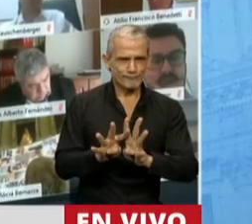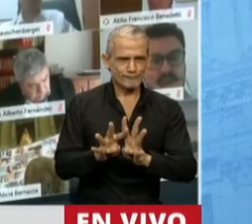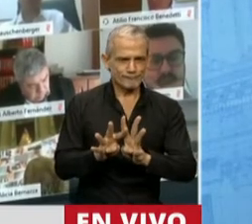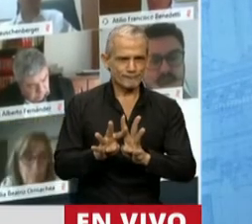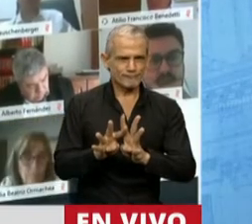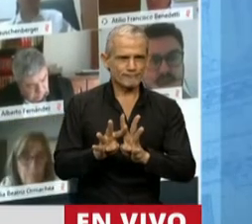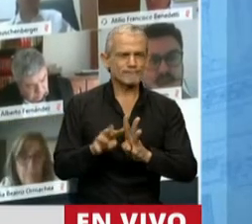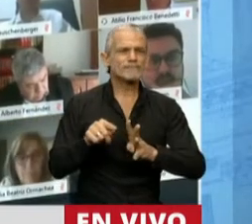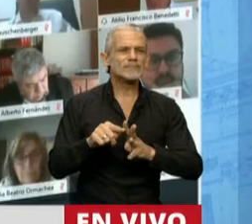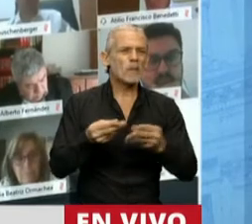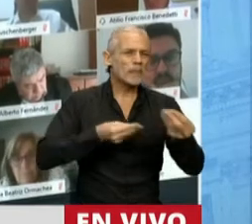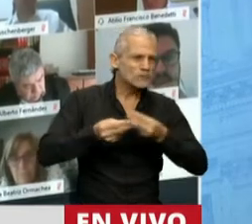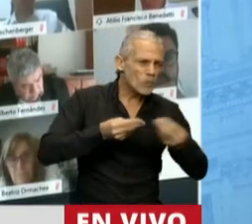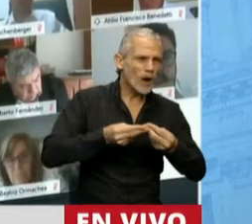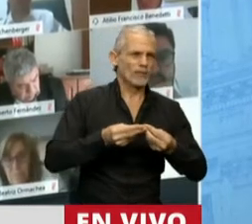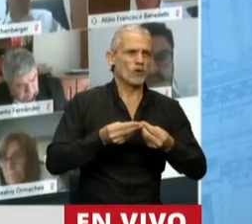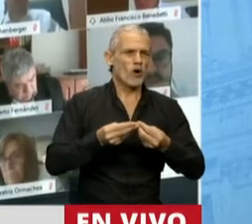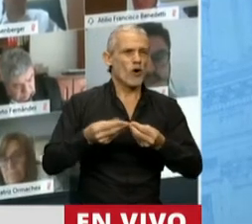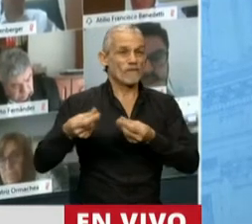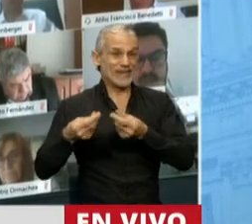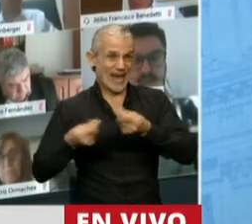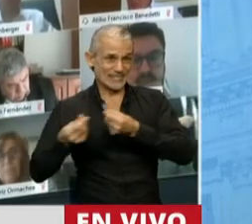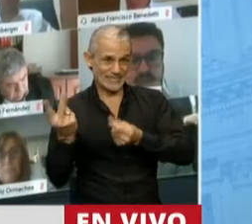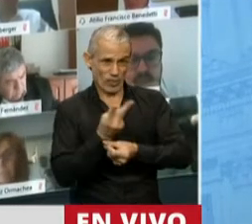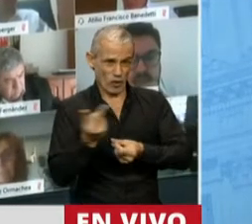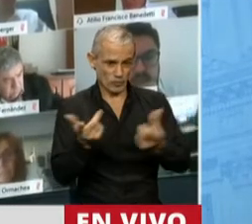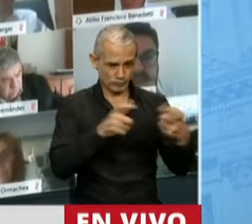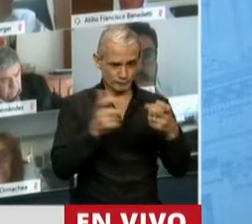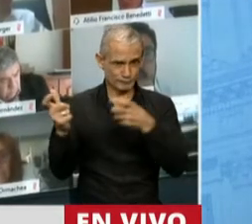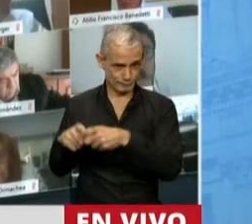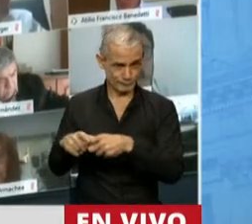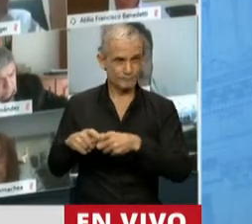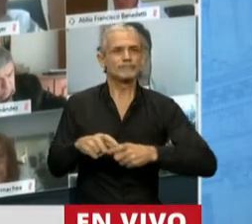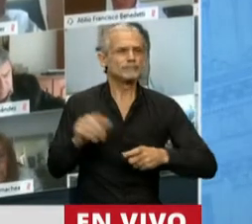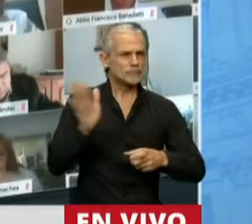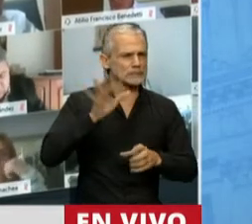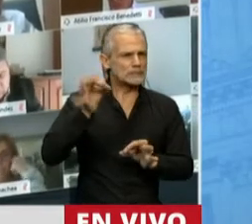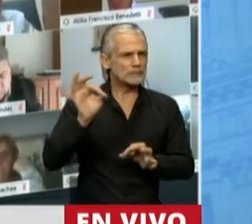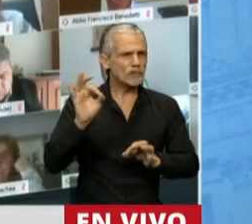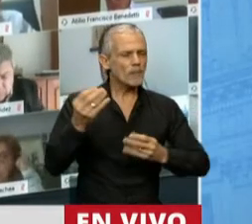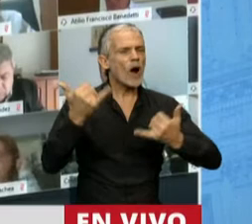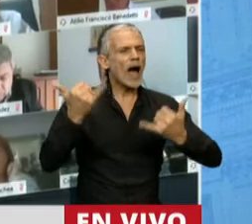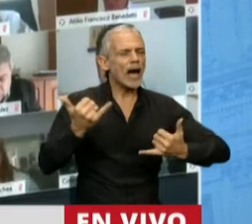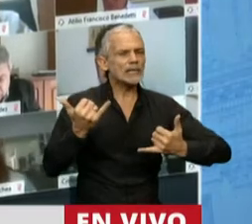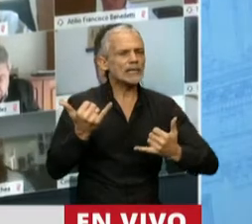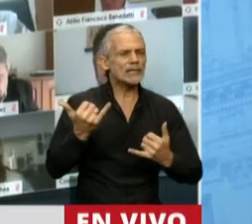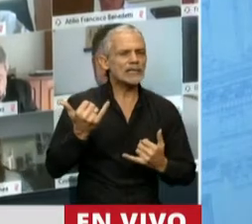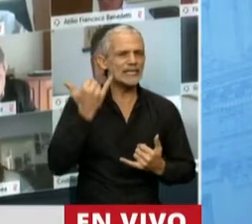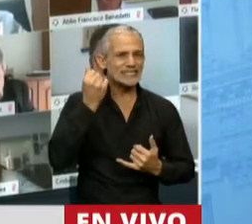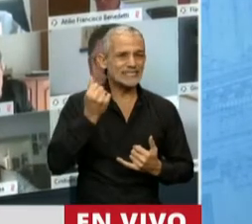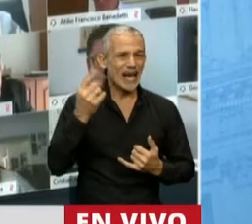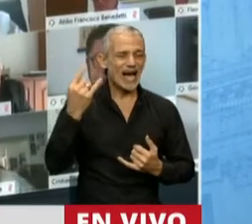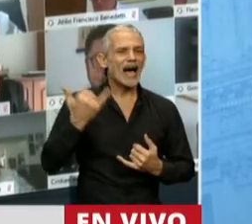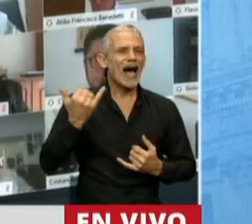Presupuesto y Hacienda con Finanzas. También todos sabemos que hemos obtenido allí un